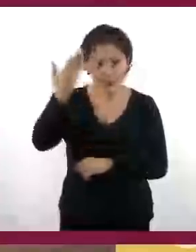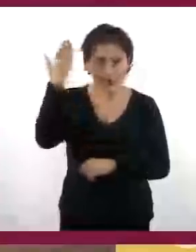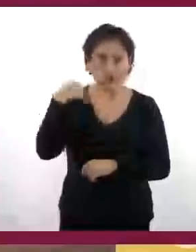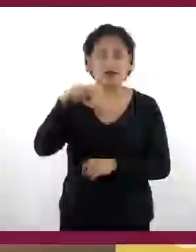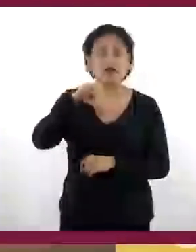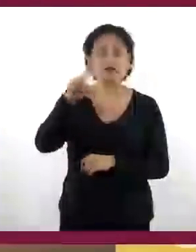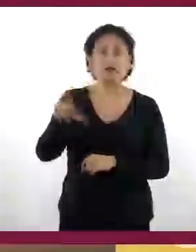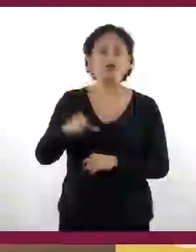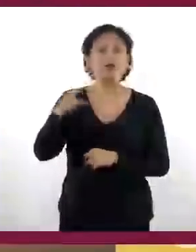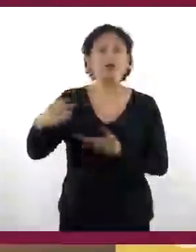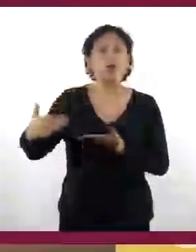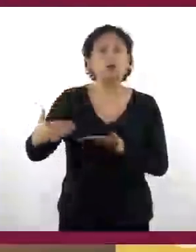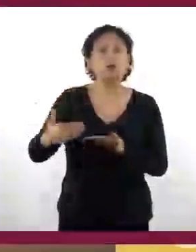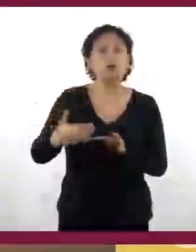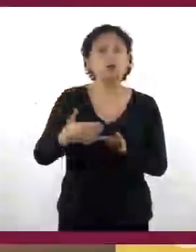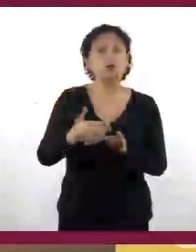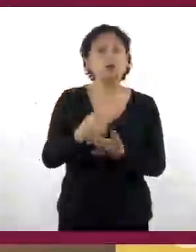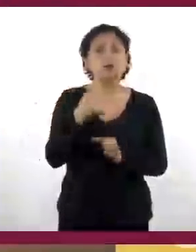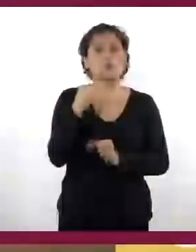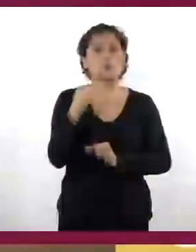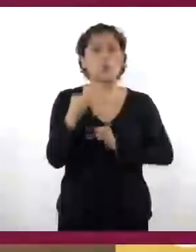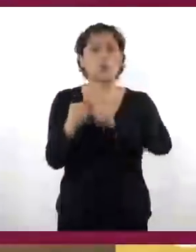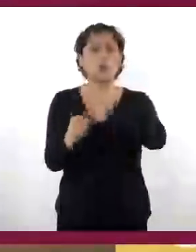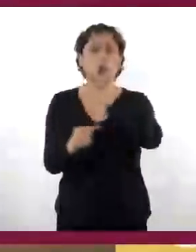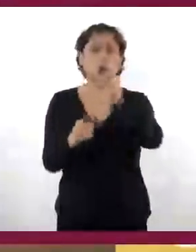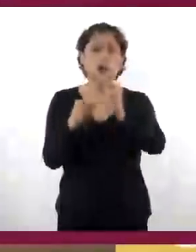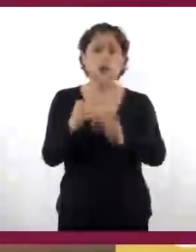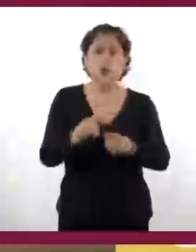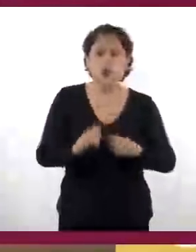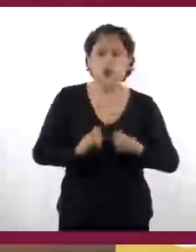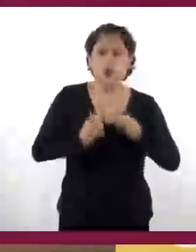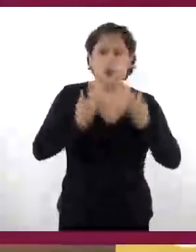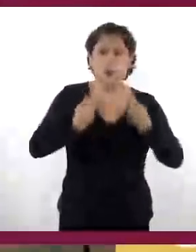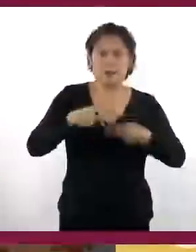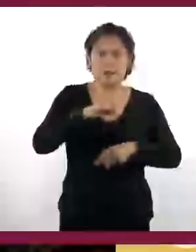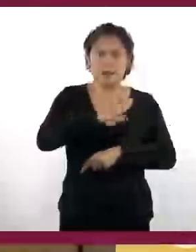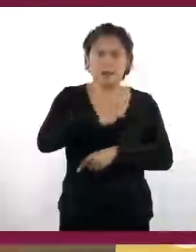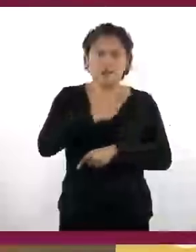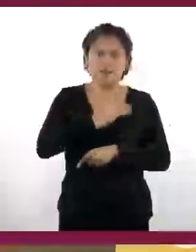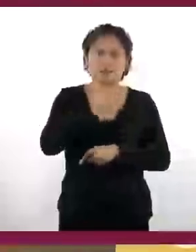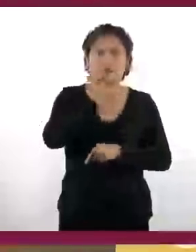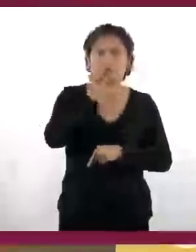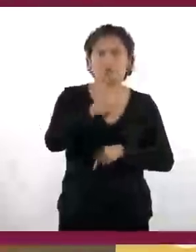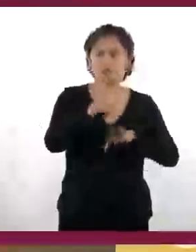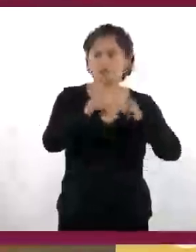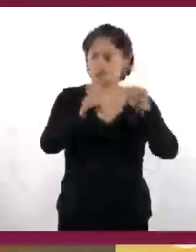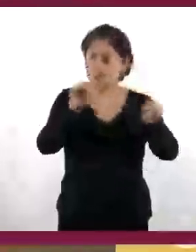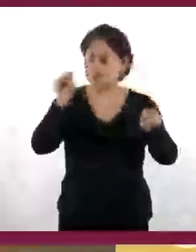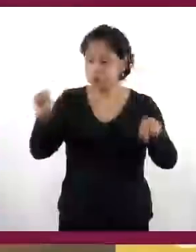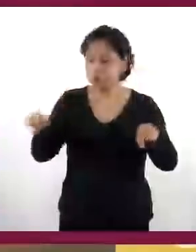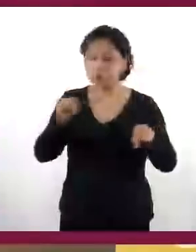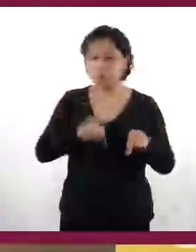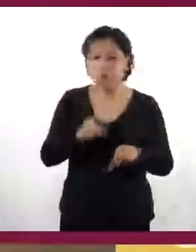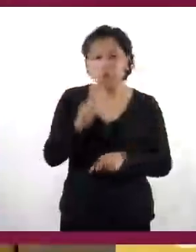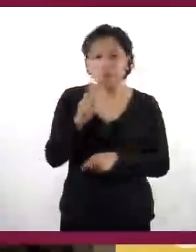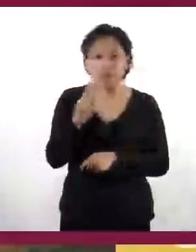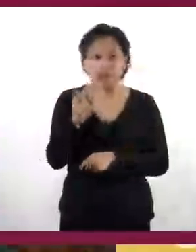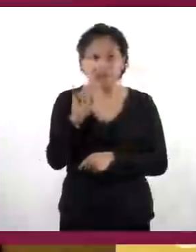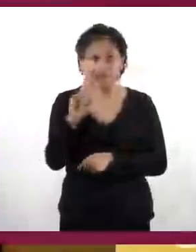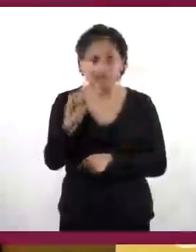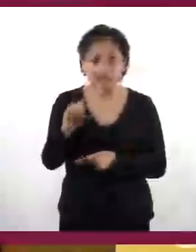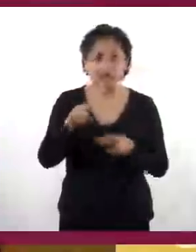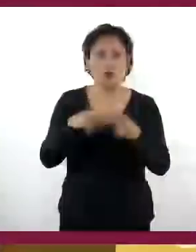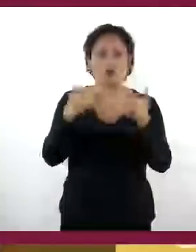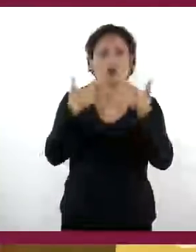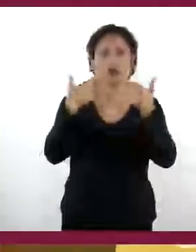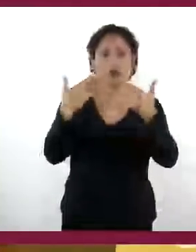colonización, en esta ruta la Fundación de Asentamientos Españoles fue muy aislada. Los pocos presidios, haciendas, ranchos,